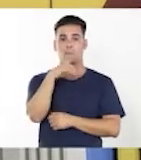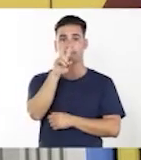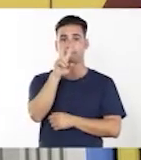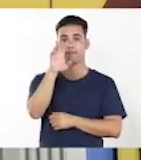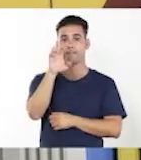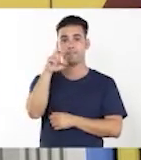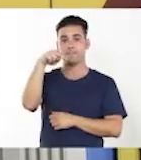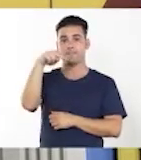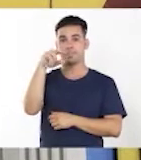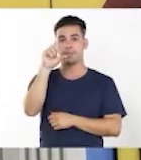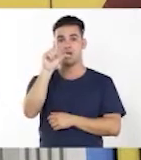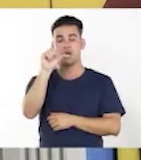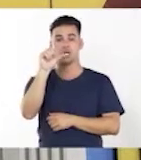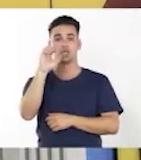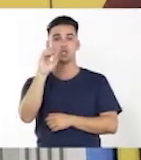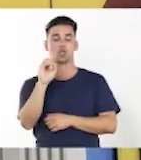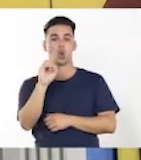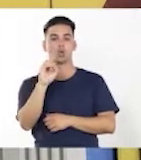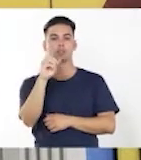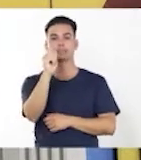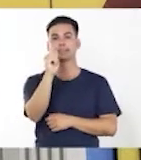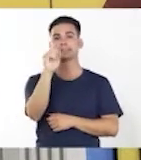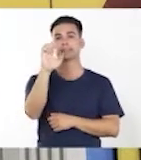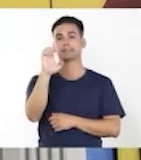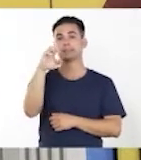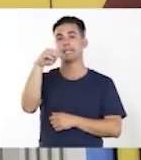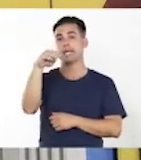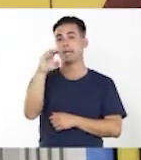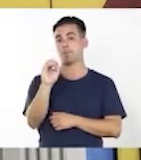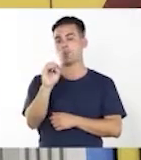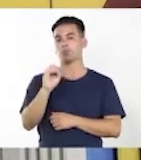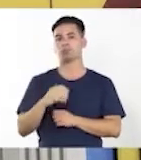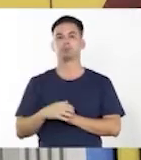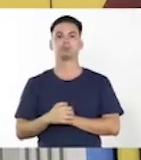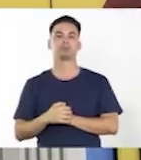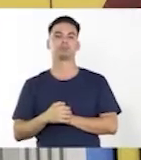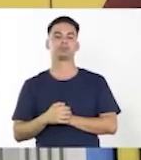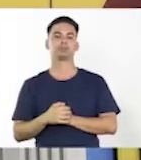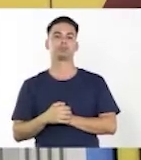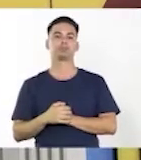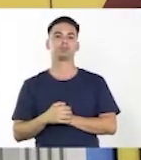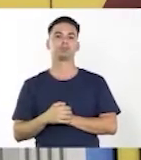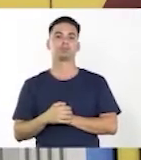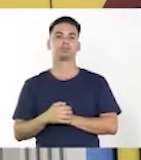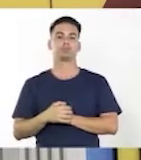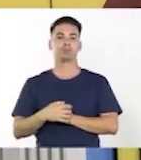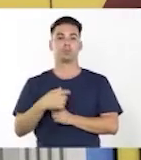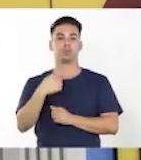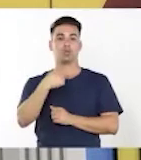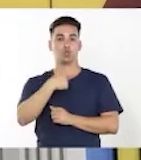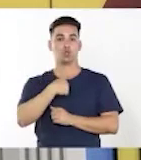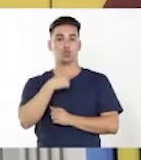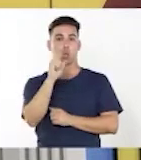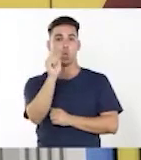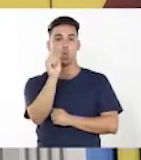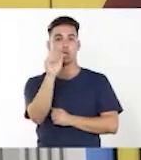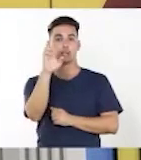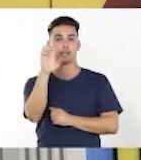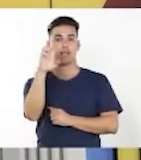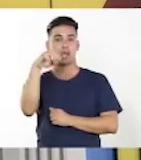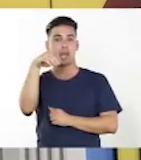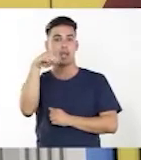y temo del infinitivo vencer y temer. Si yo digo yo temo,